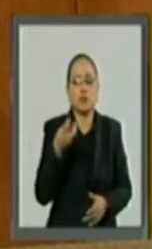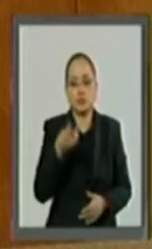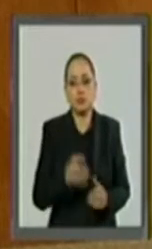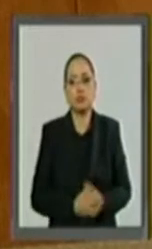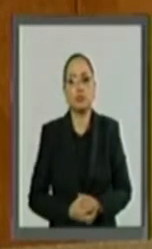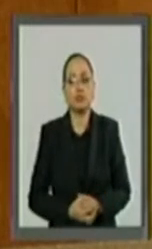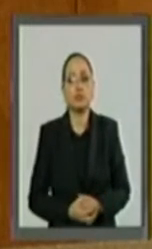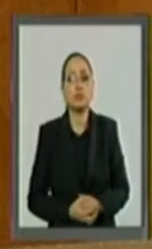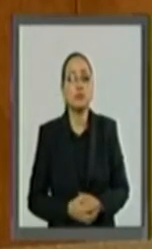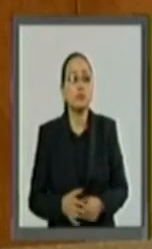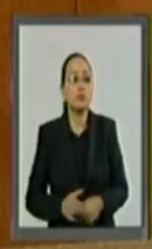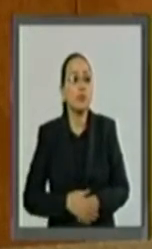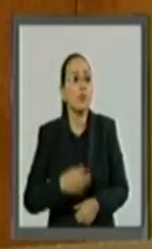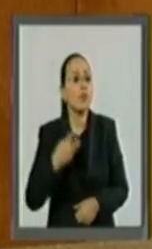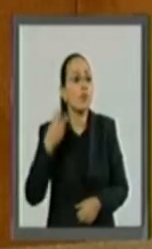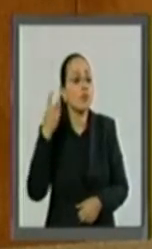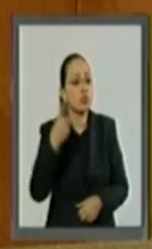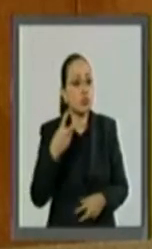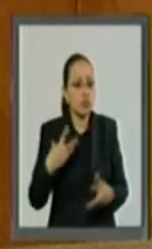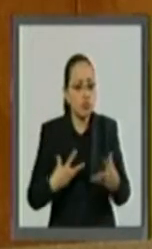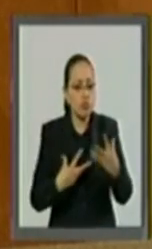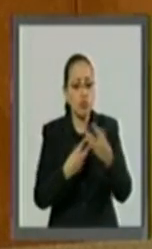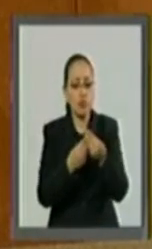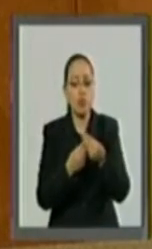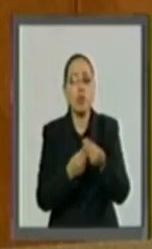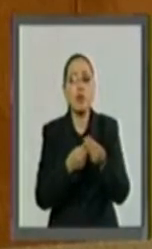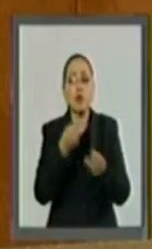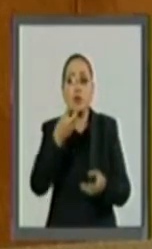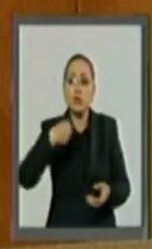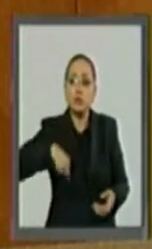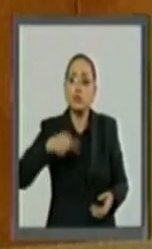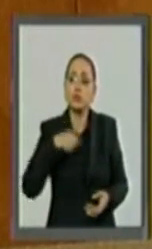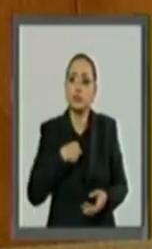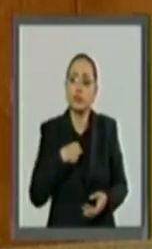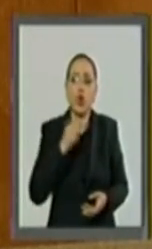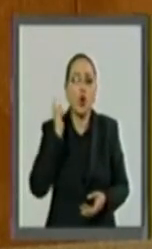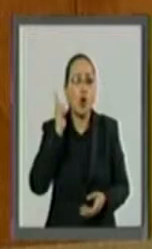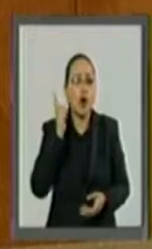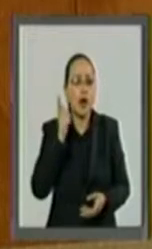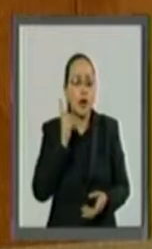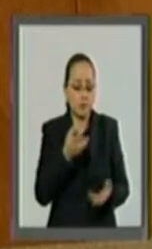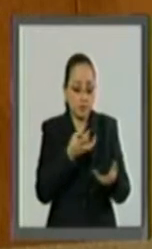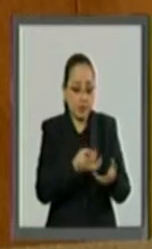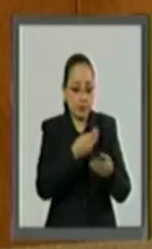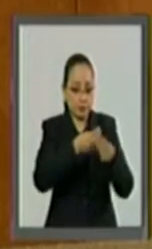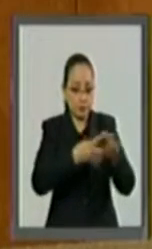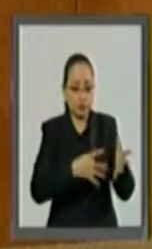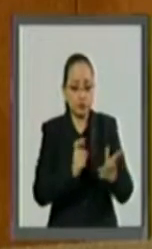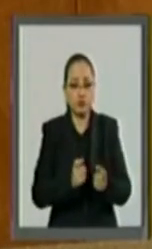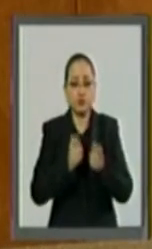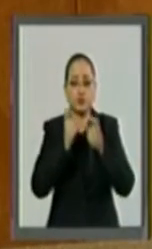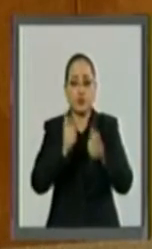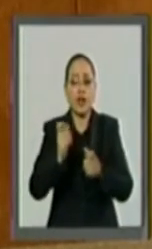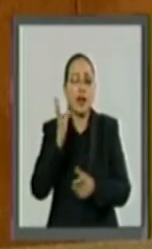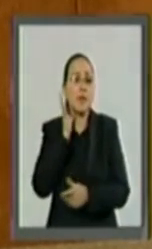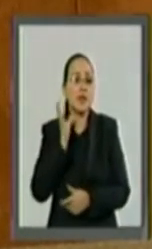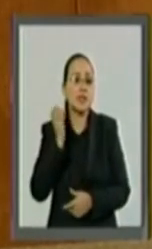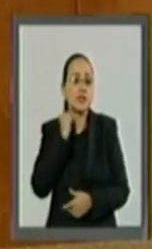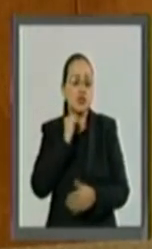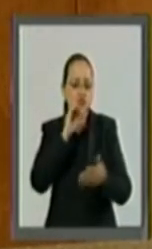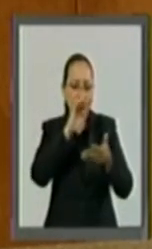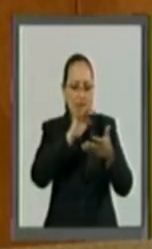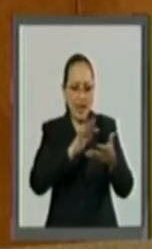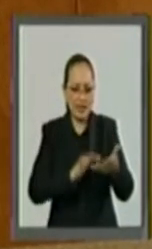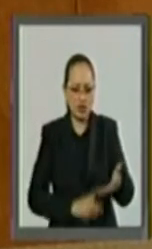Por todo lo anterior, esperamos que se remita a esta Cámara de Senadores el texto